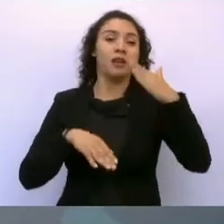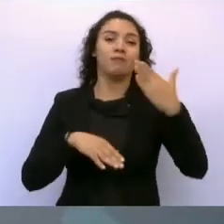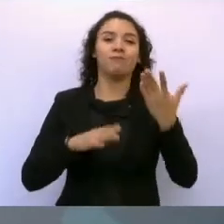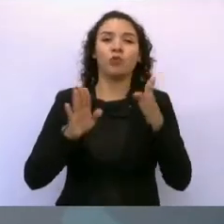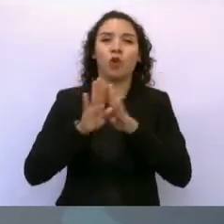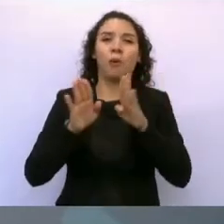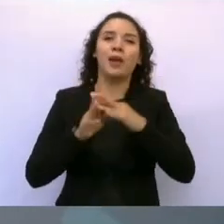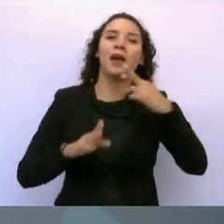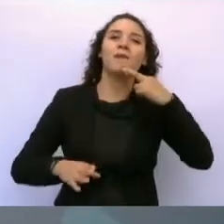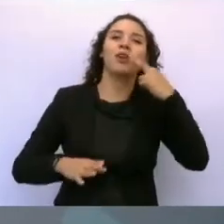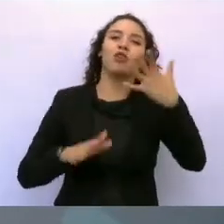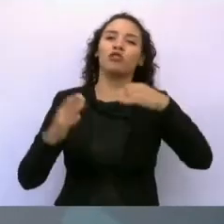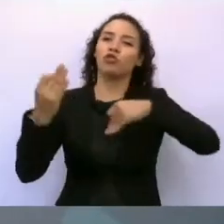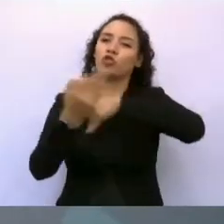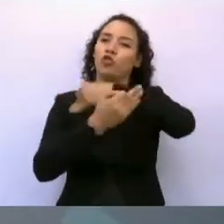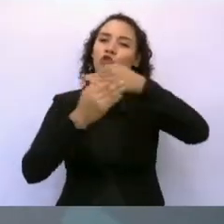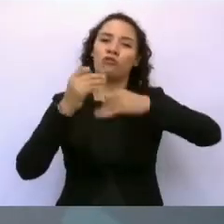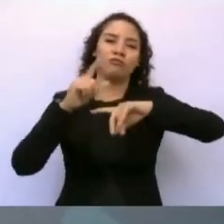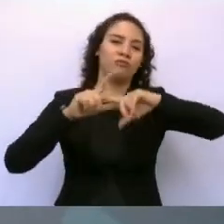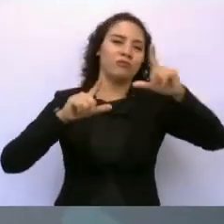el sistema de salud